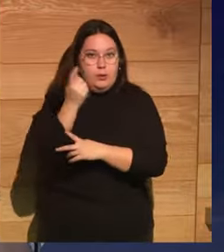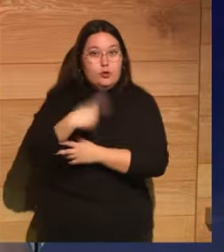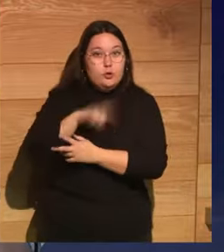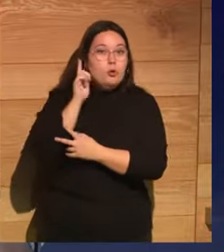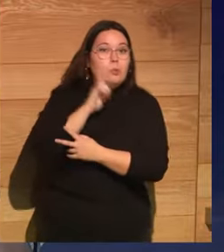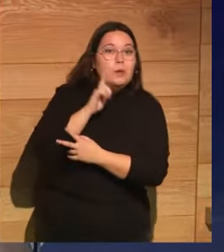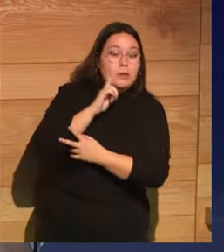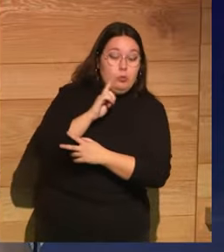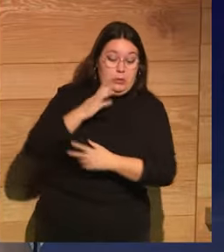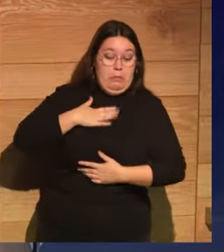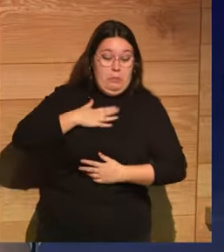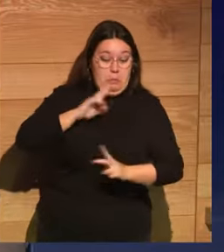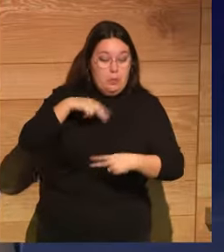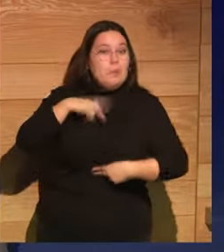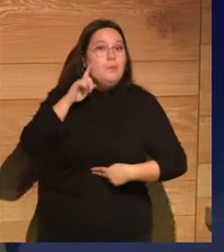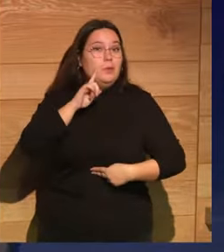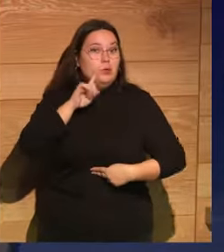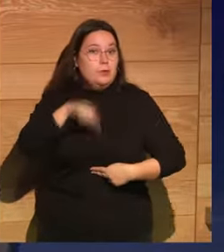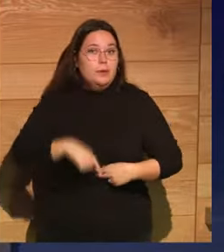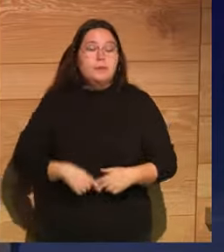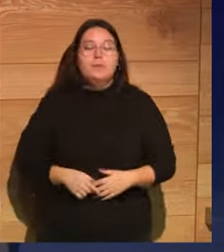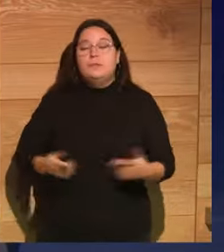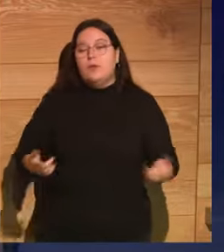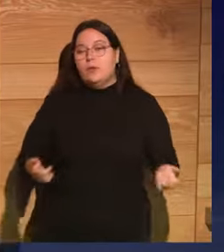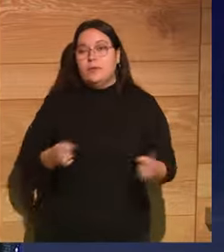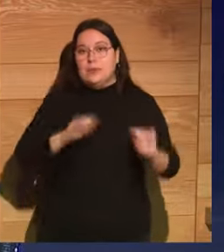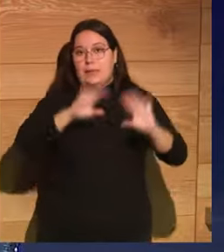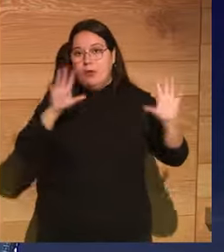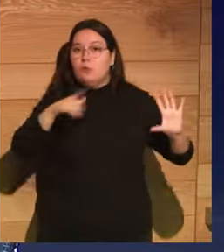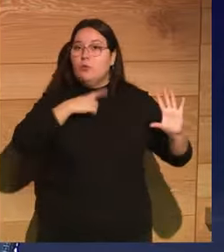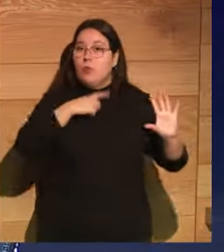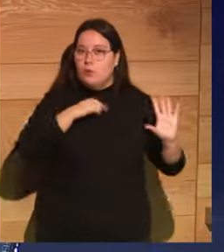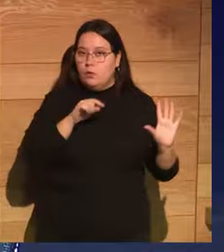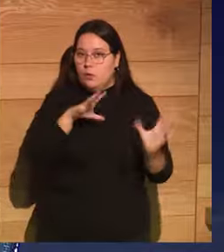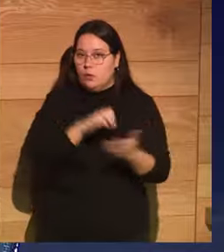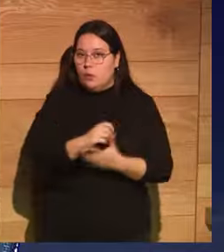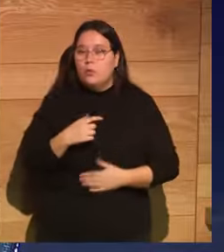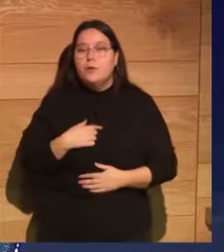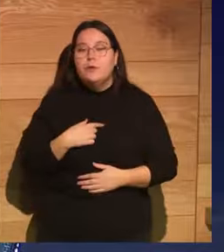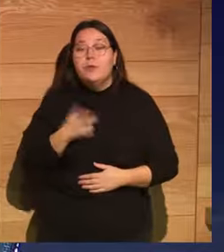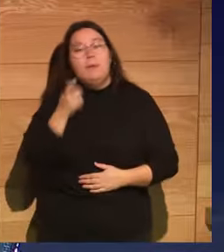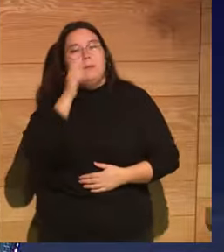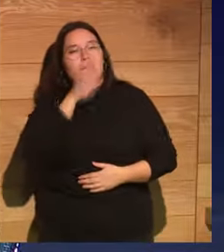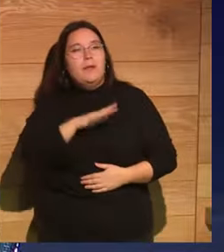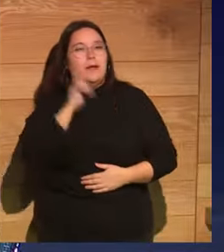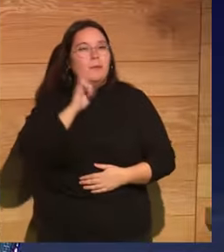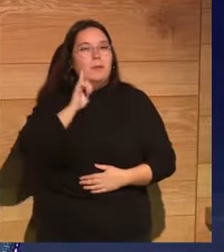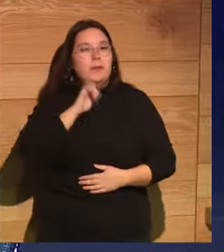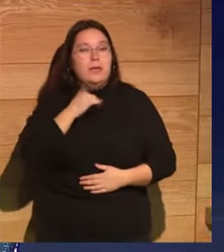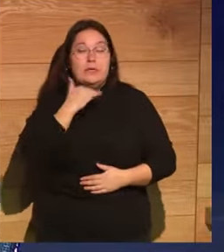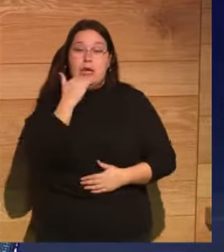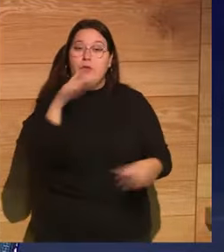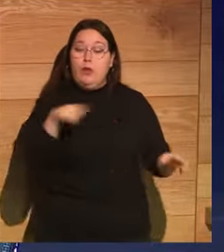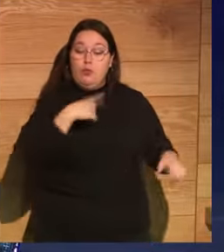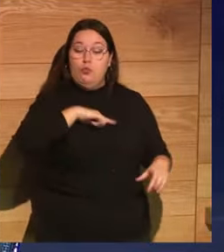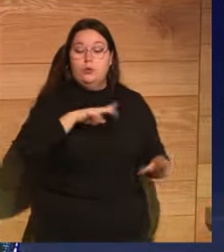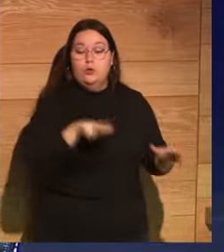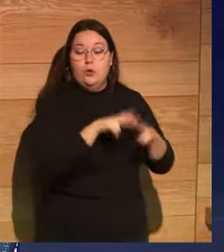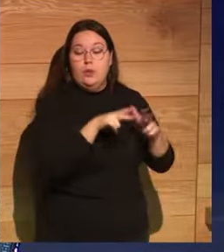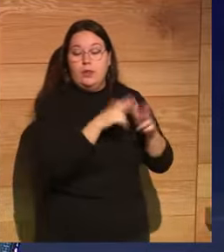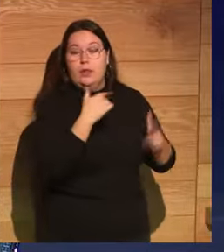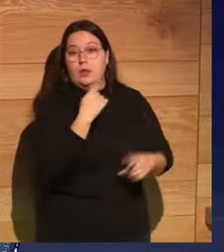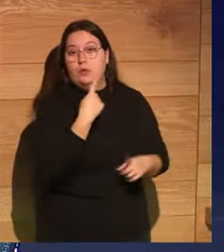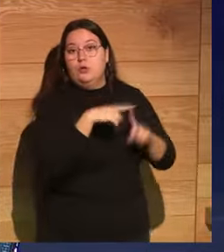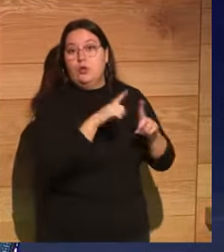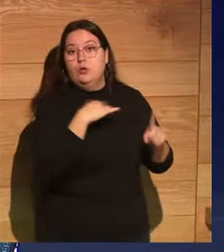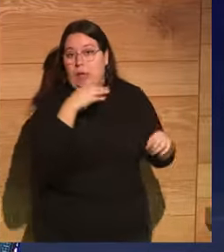mentimos a nosotros mismos. Entonces, claro, lo que es muy divertido de todo esto es que pensamos que la mentira es una cosa de nuestra sociedad, que es una